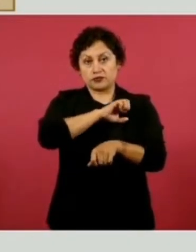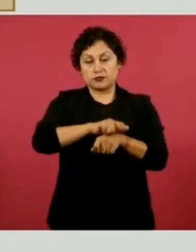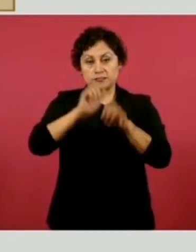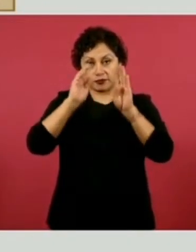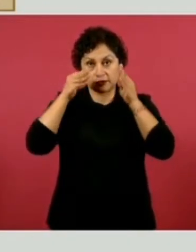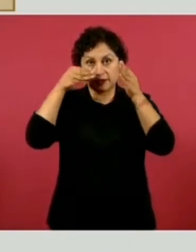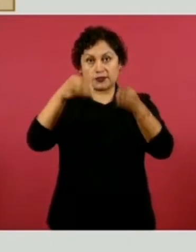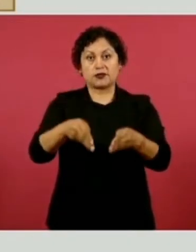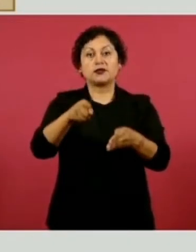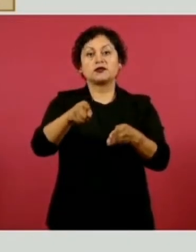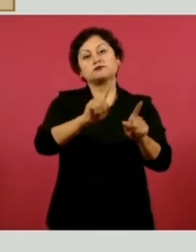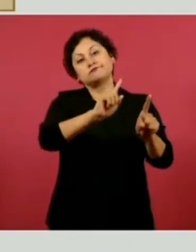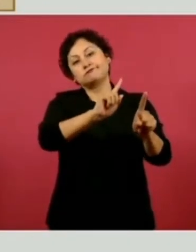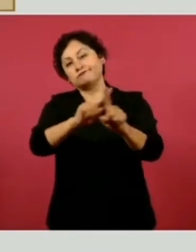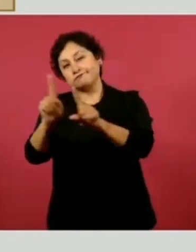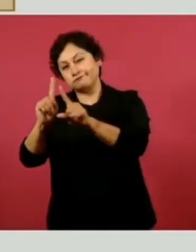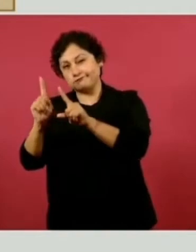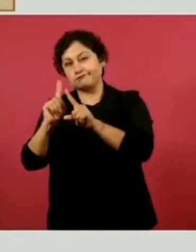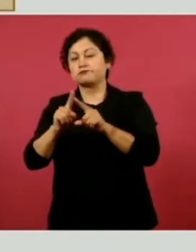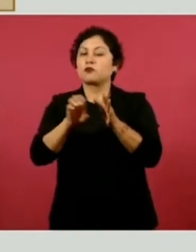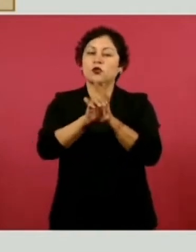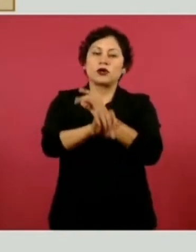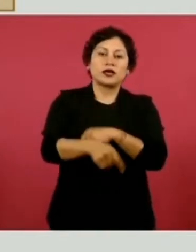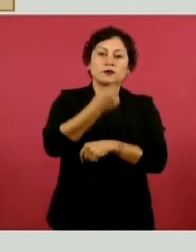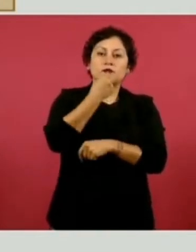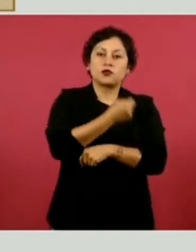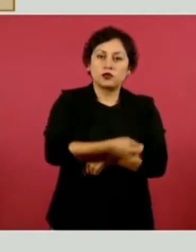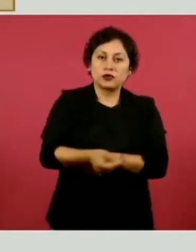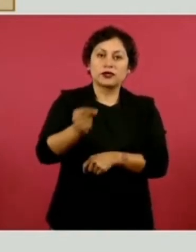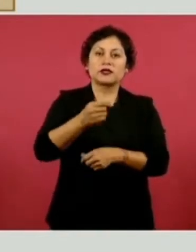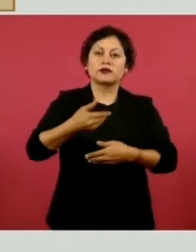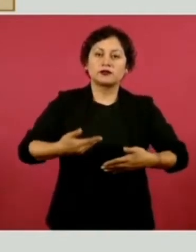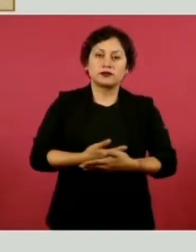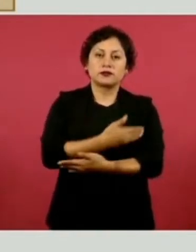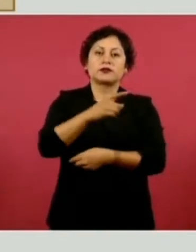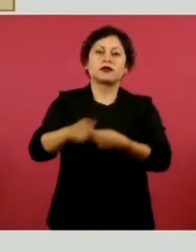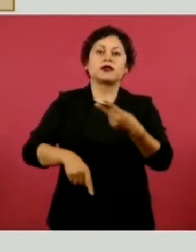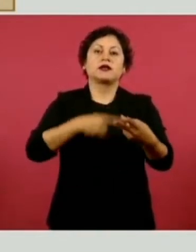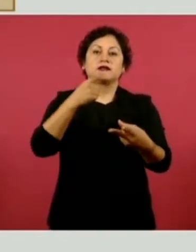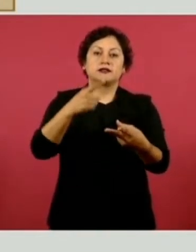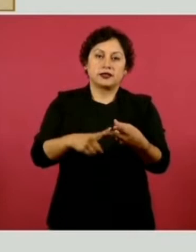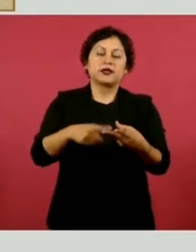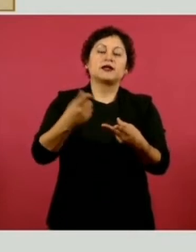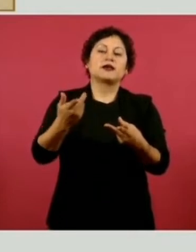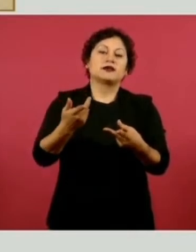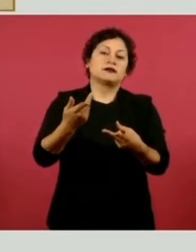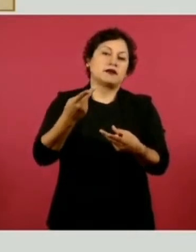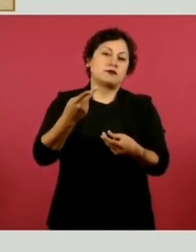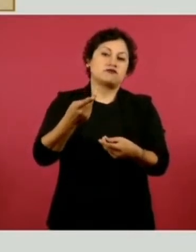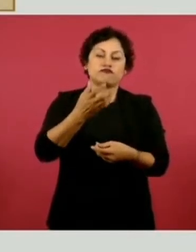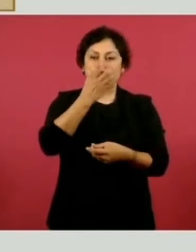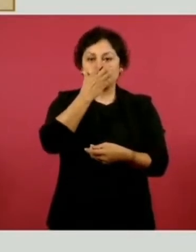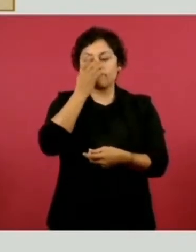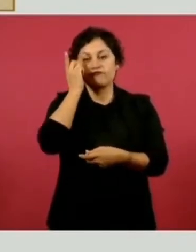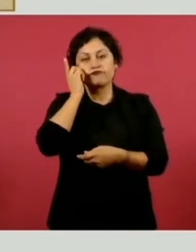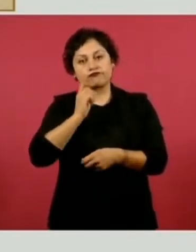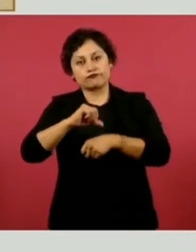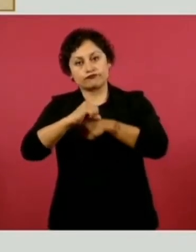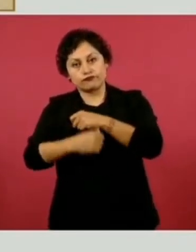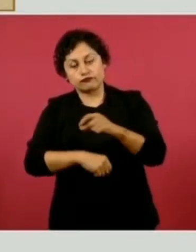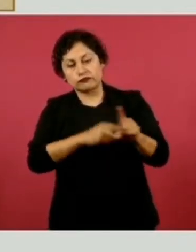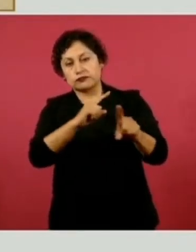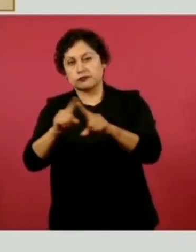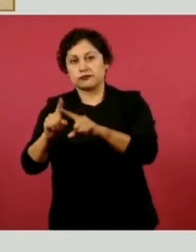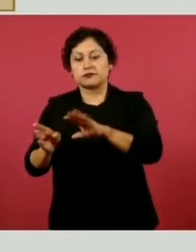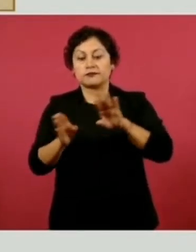sobre todo de especialidades troncales, pediatría, ginecología, cirugía, anestesia, medicina interna. 83 por ciento en el avance de